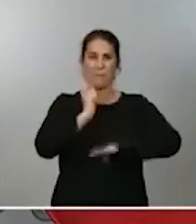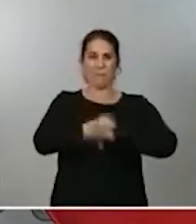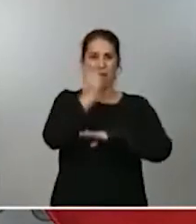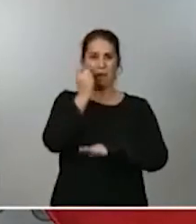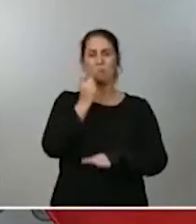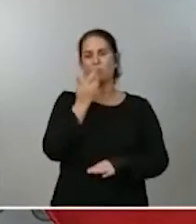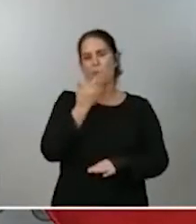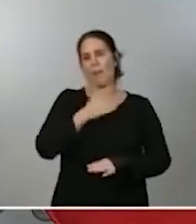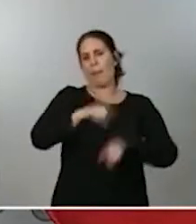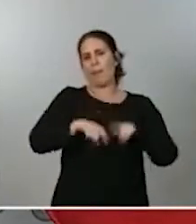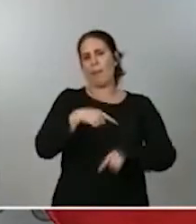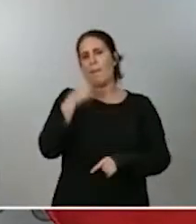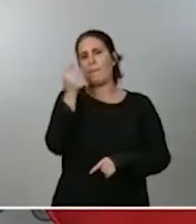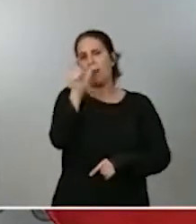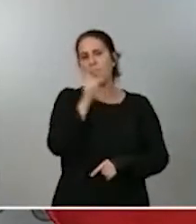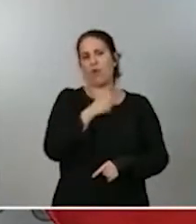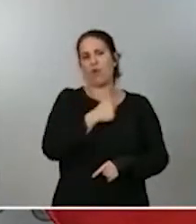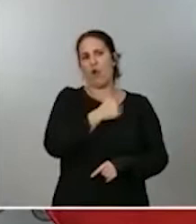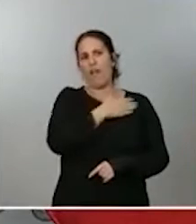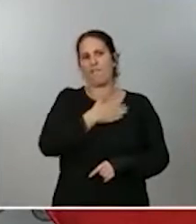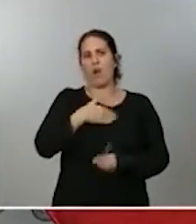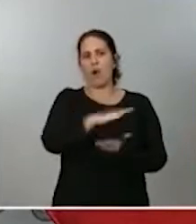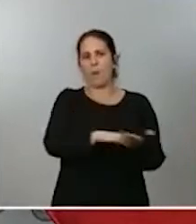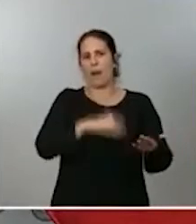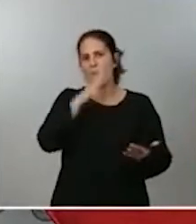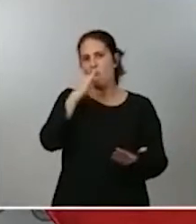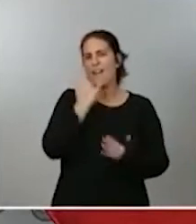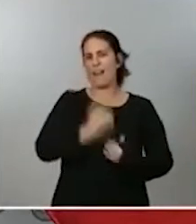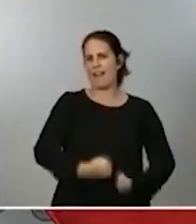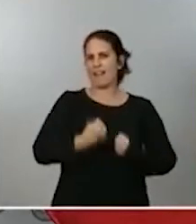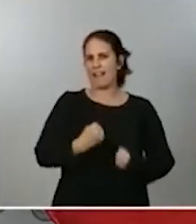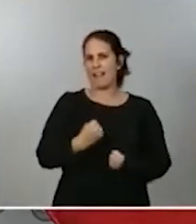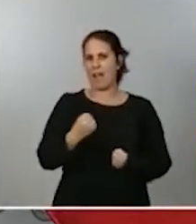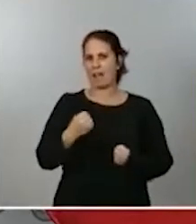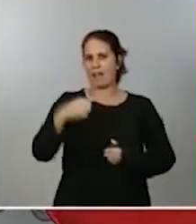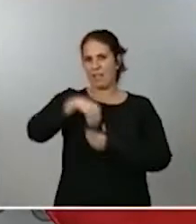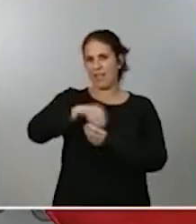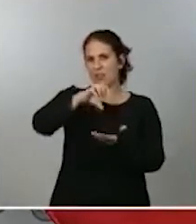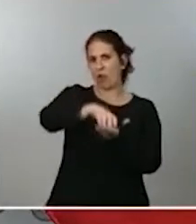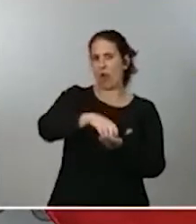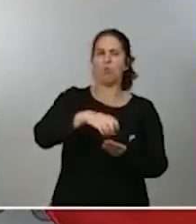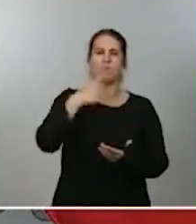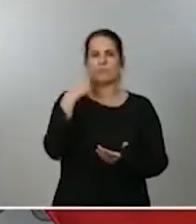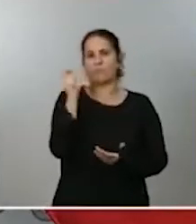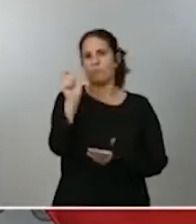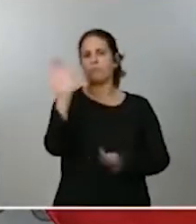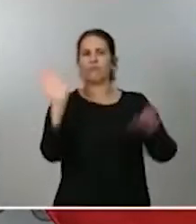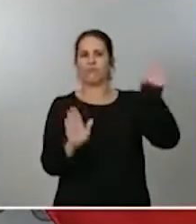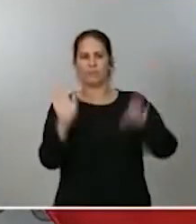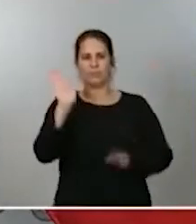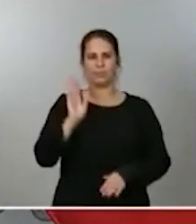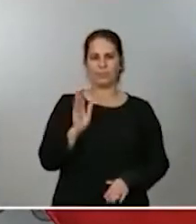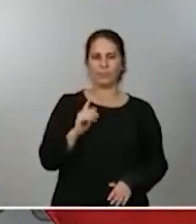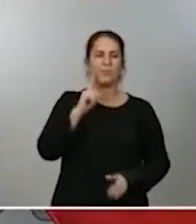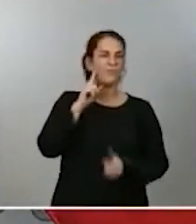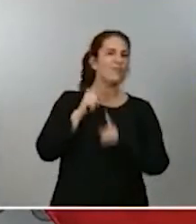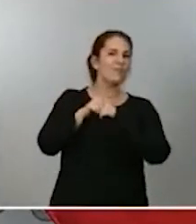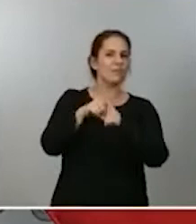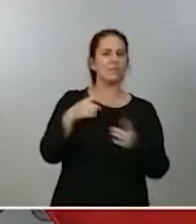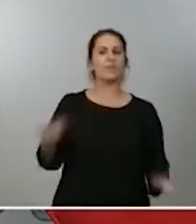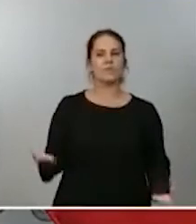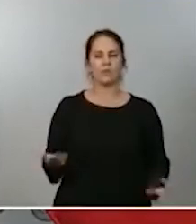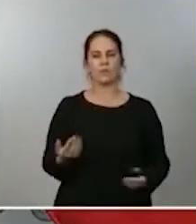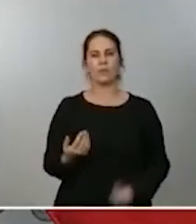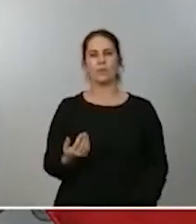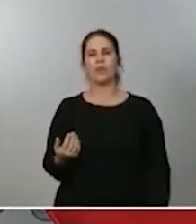dispuestos a cobrar por esta energía que genera la instalación. El objetivo no es otro que ofrecer señales económicas